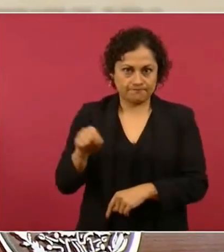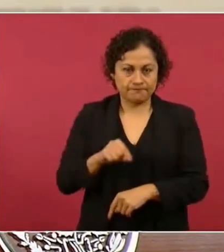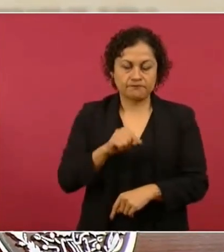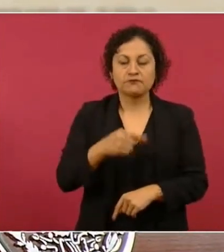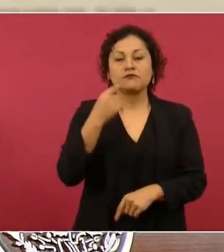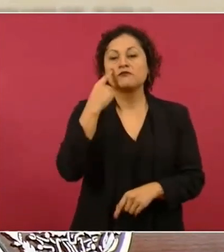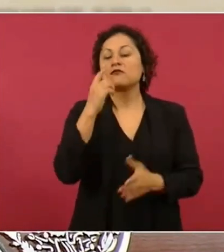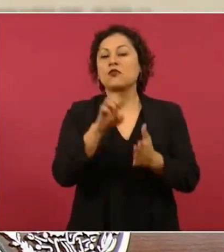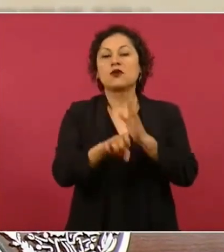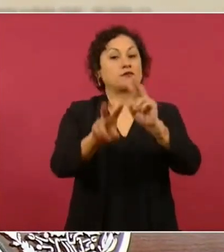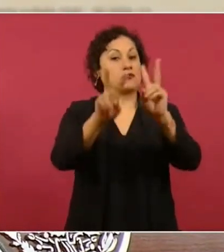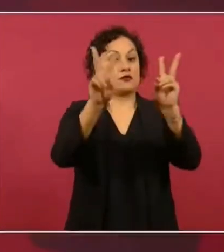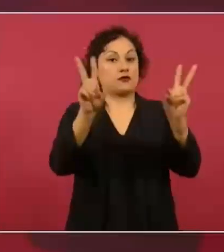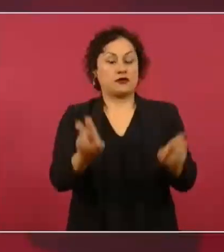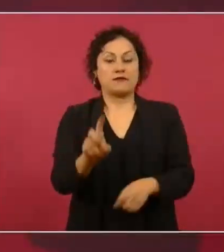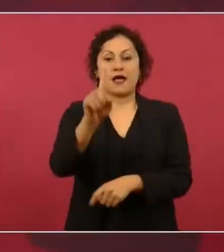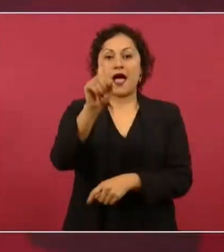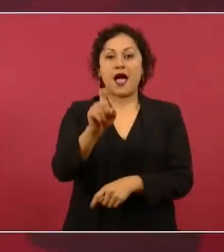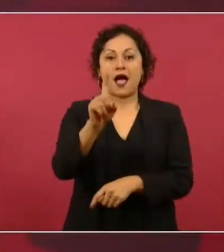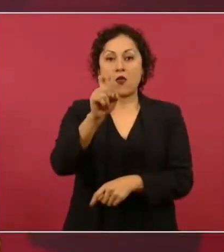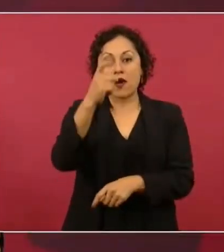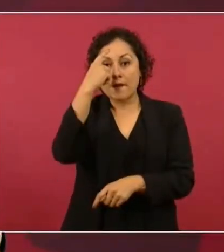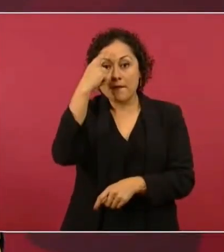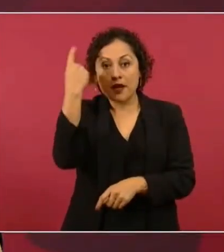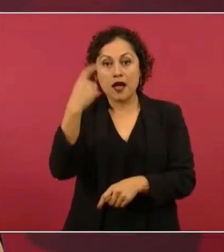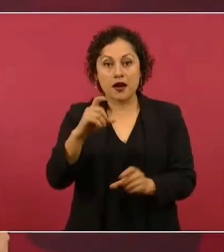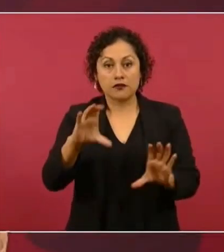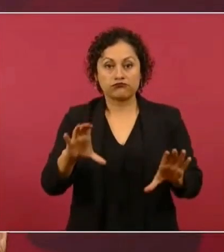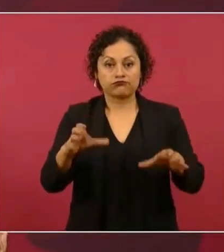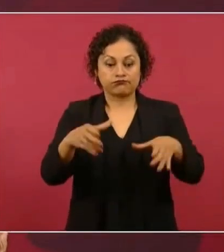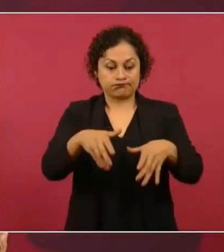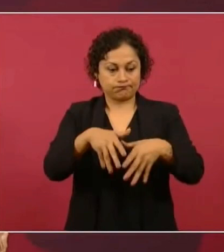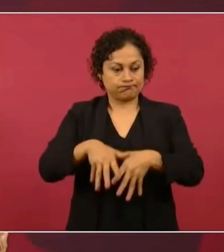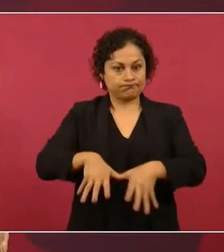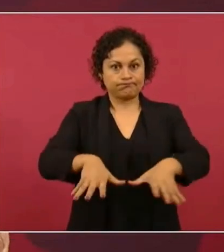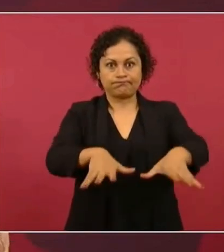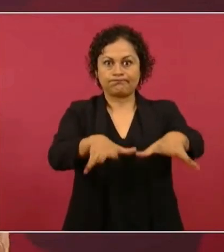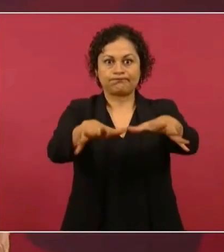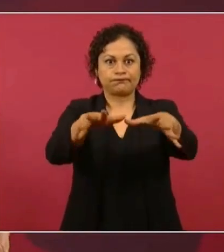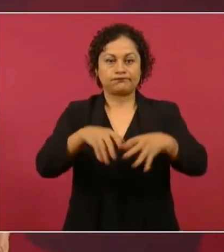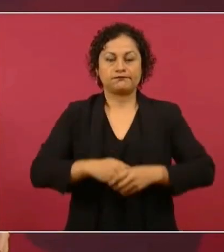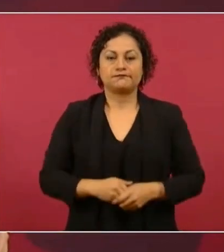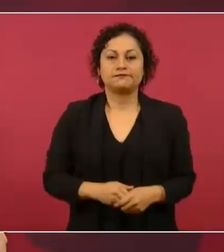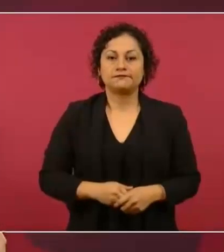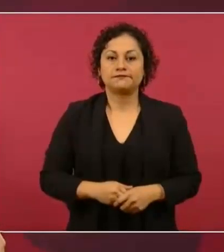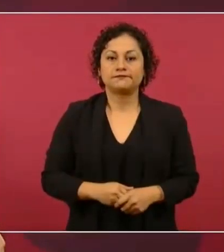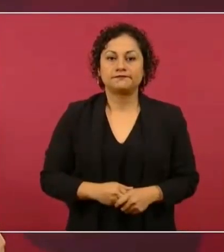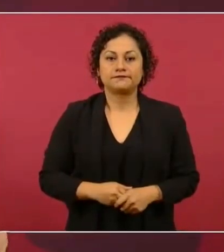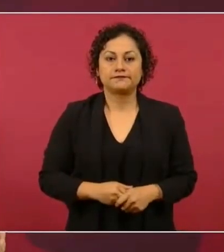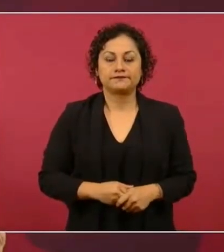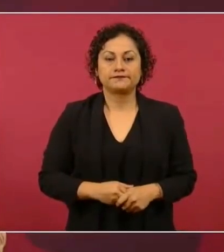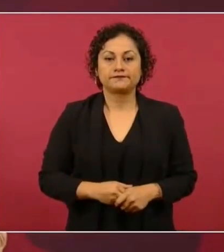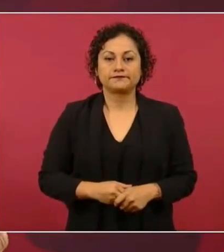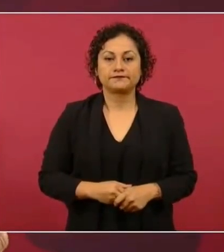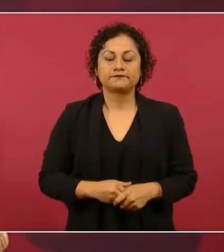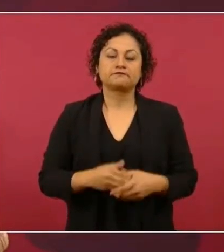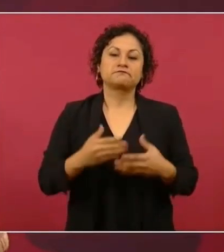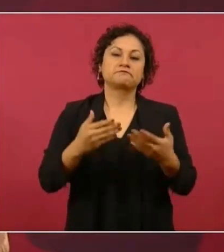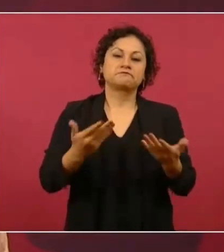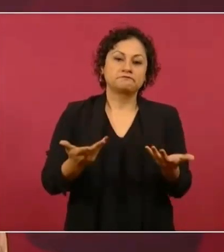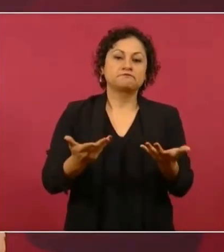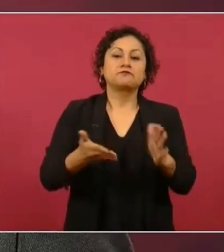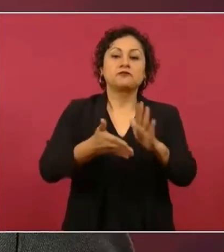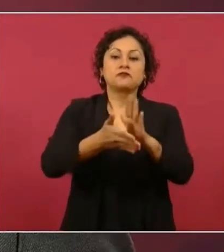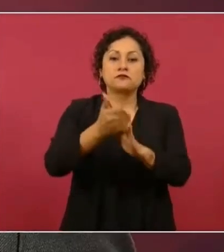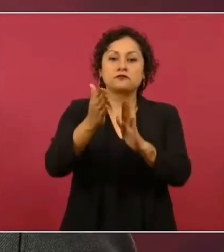de agua para la población, acueductos,